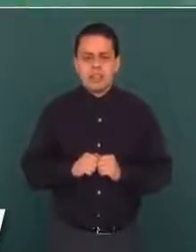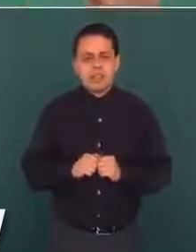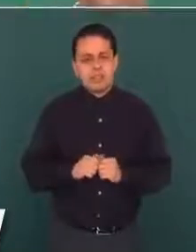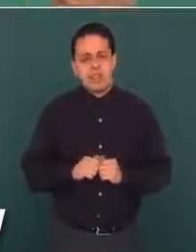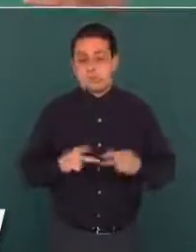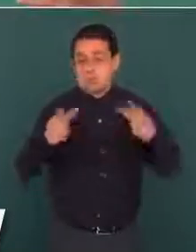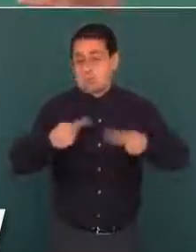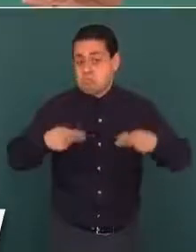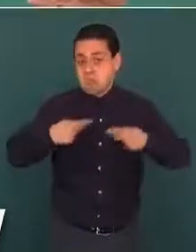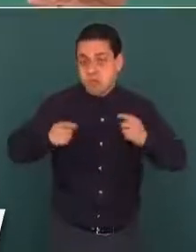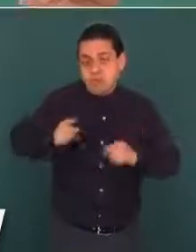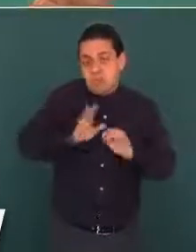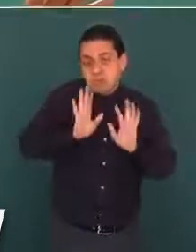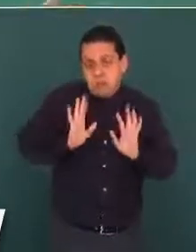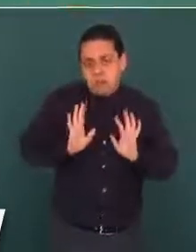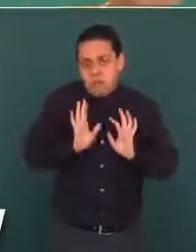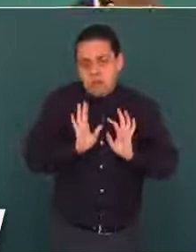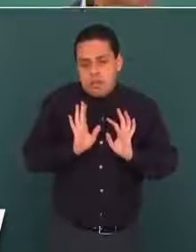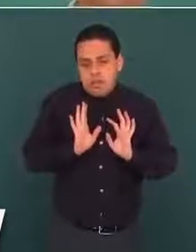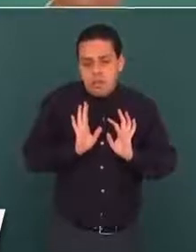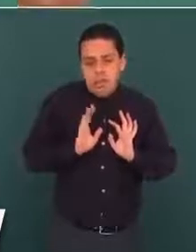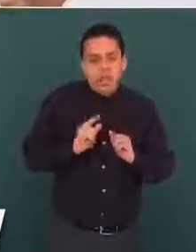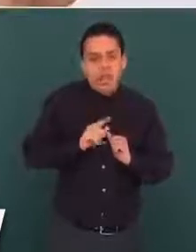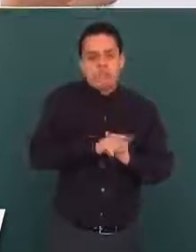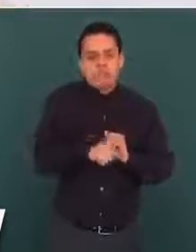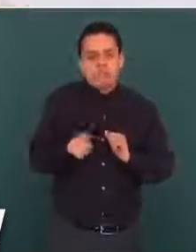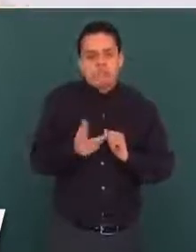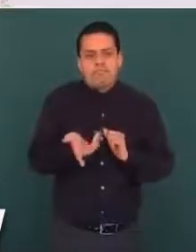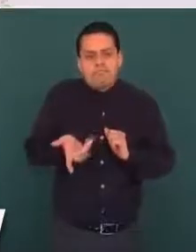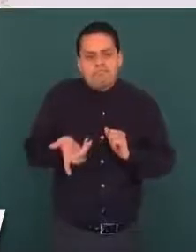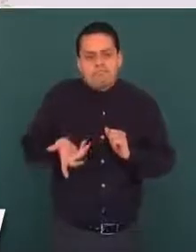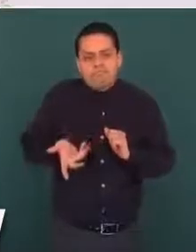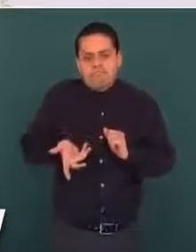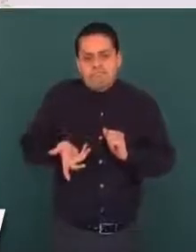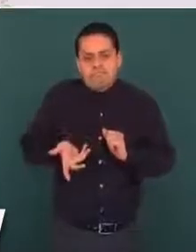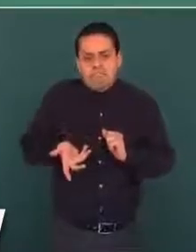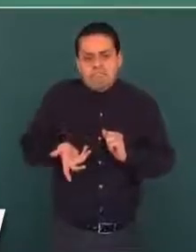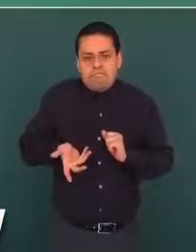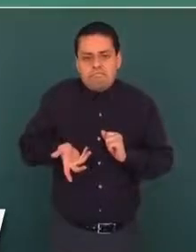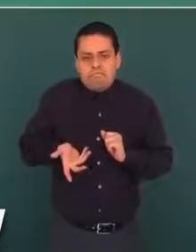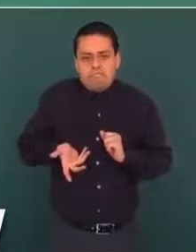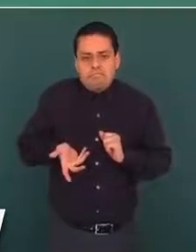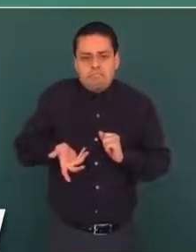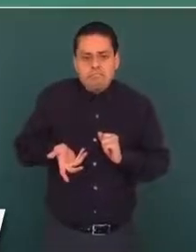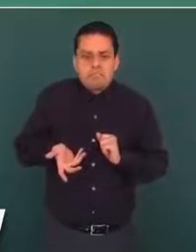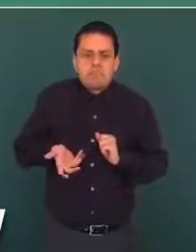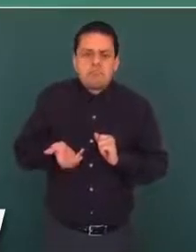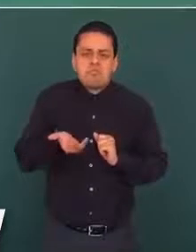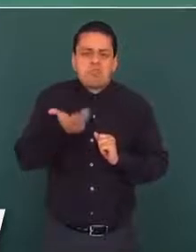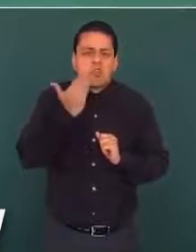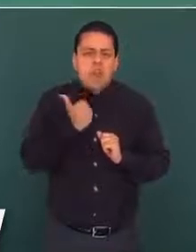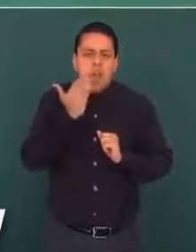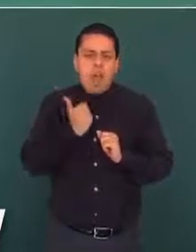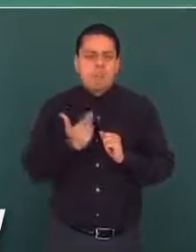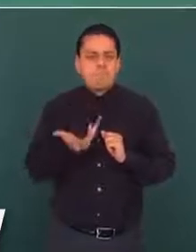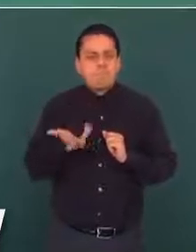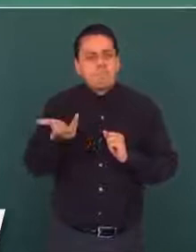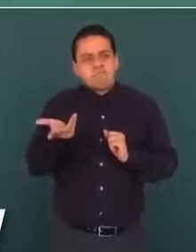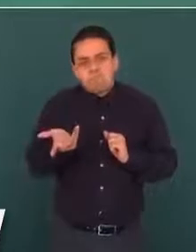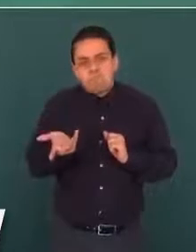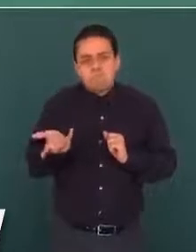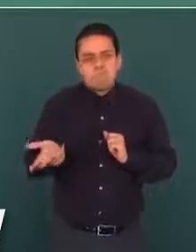ningún tipo de